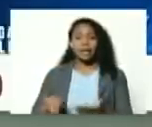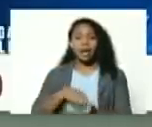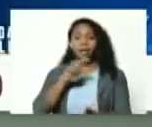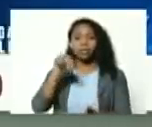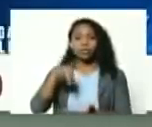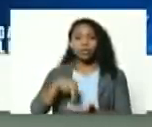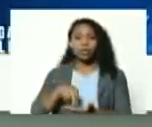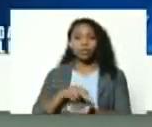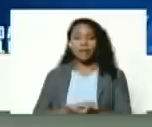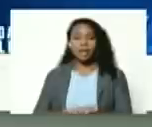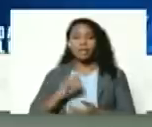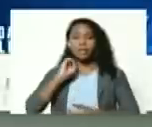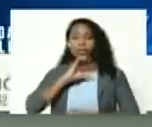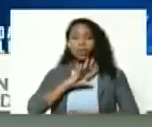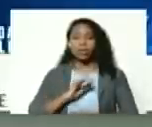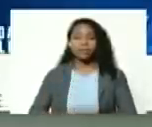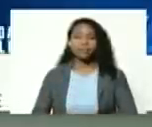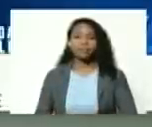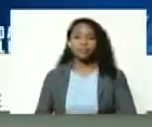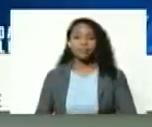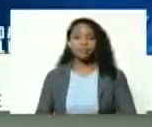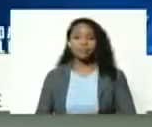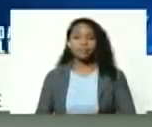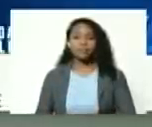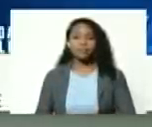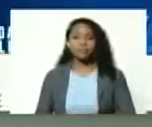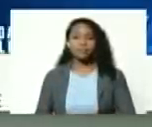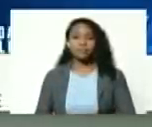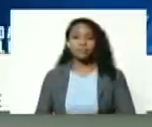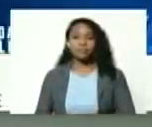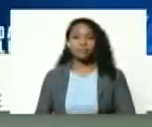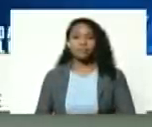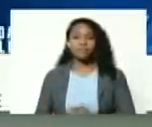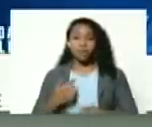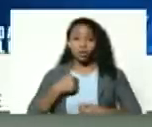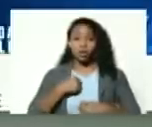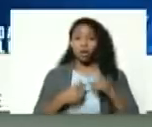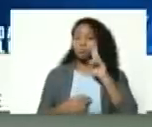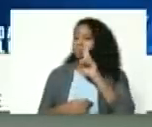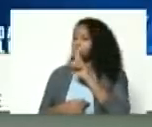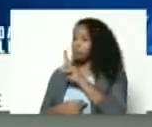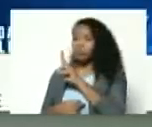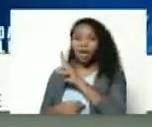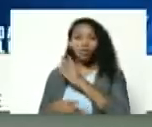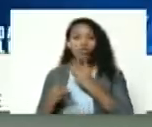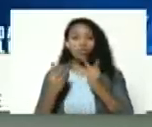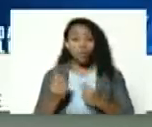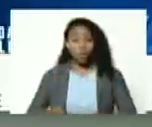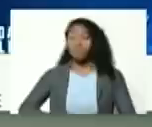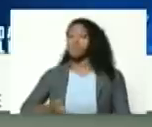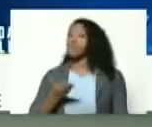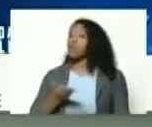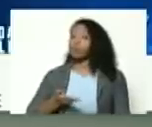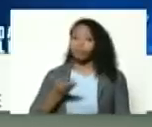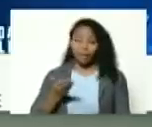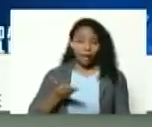de historia estaba viendo las cifras muy importantes